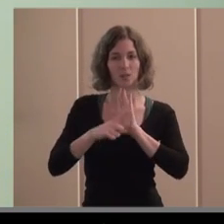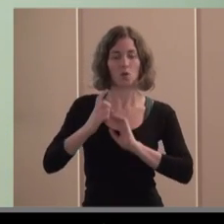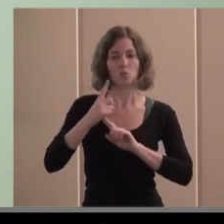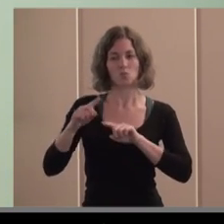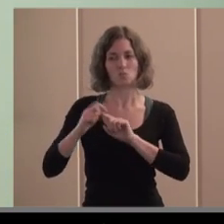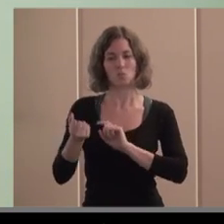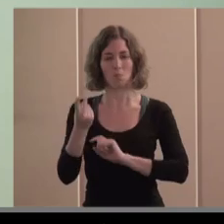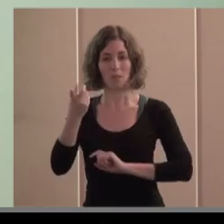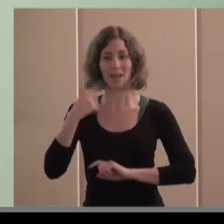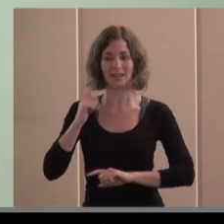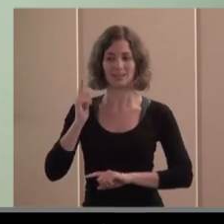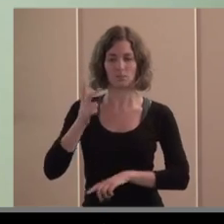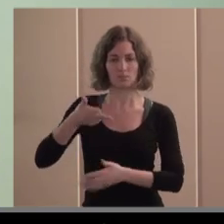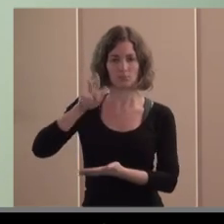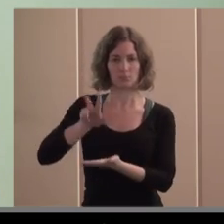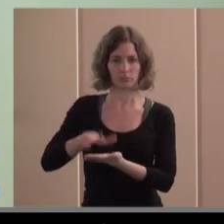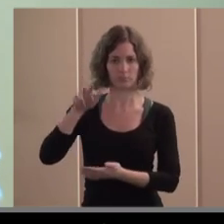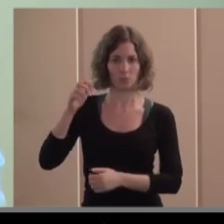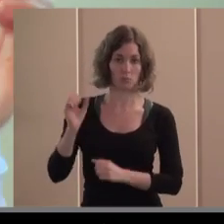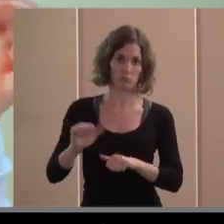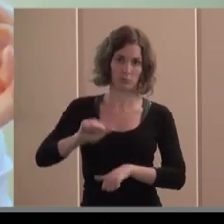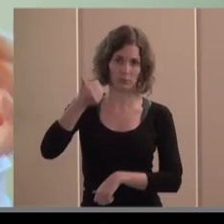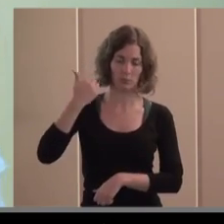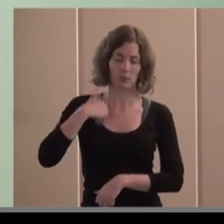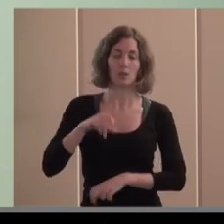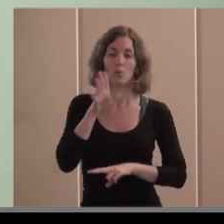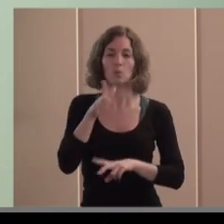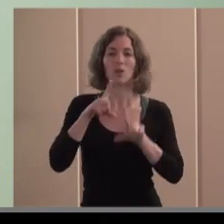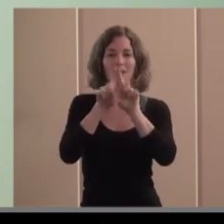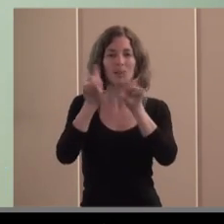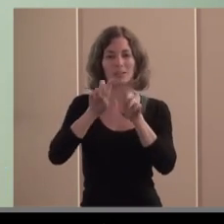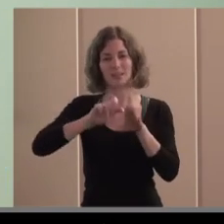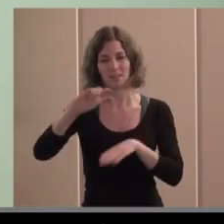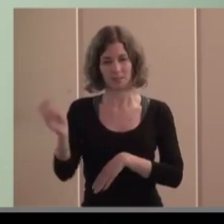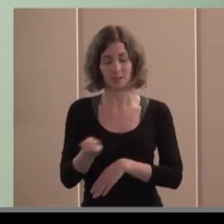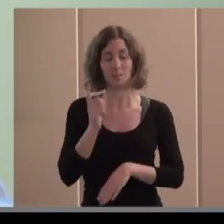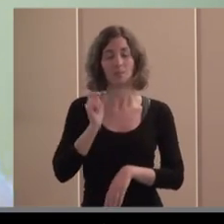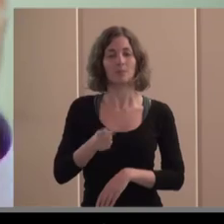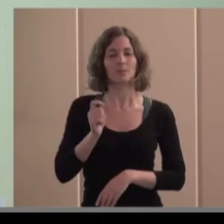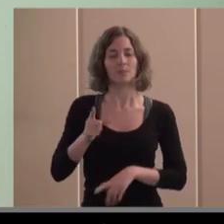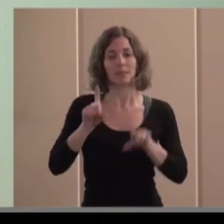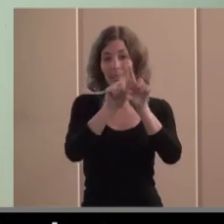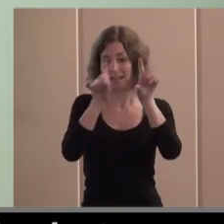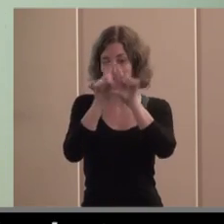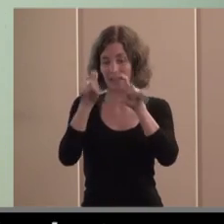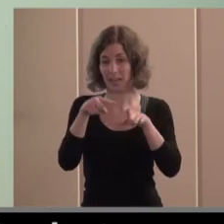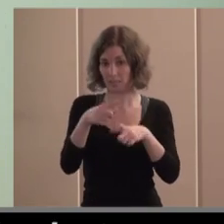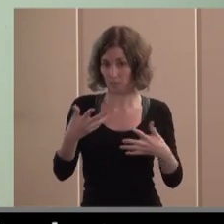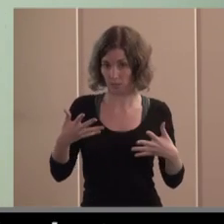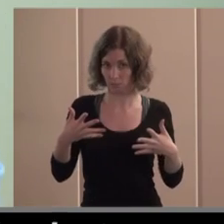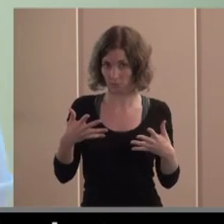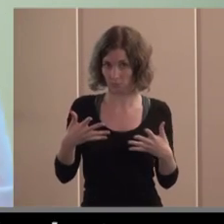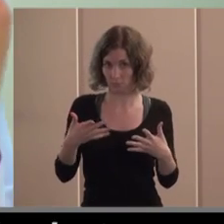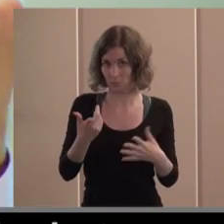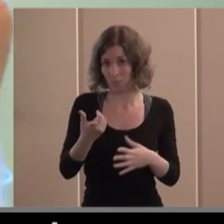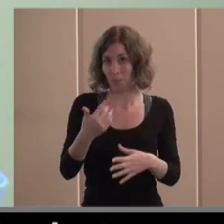porque habitualmente diversidad de formas de empresa digo porque habitualmente el empresariado tradicional solo admite de una